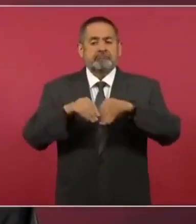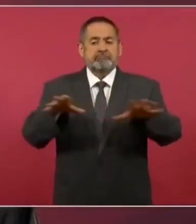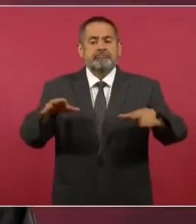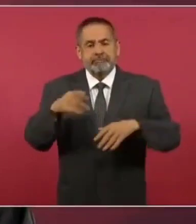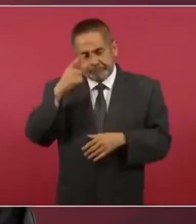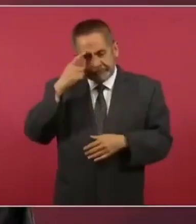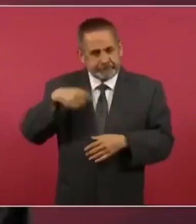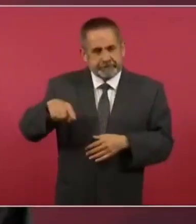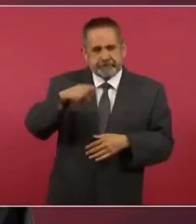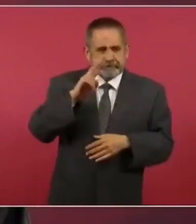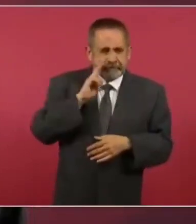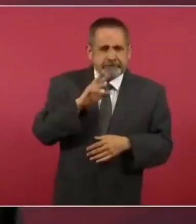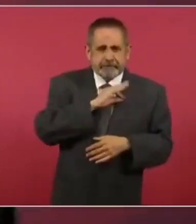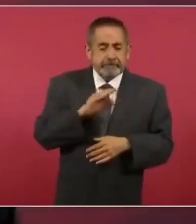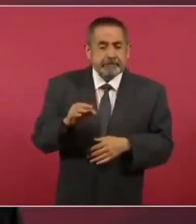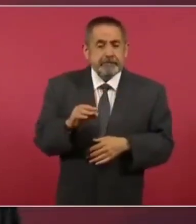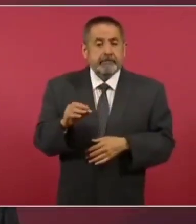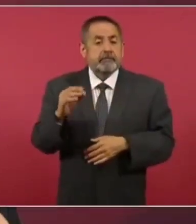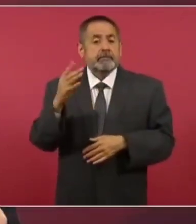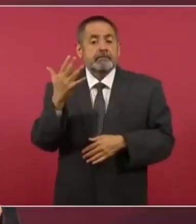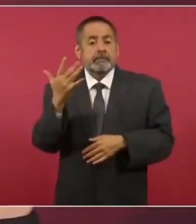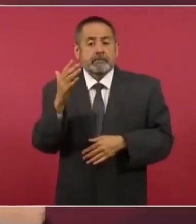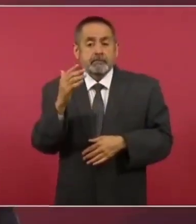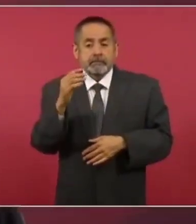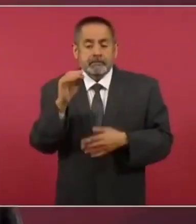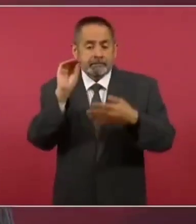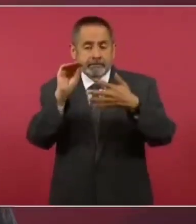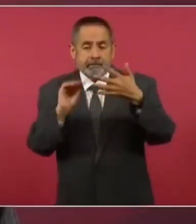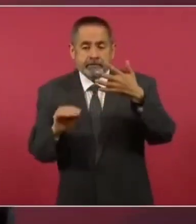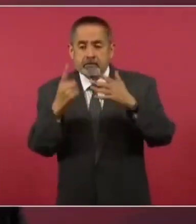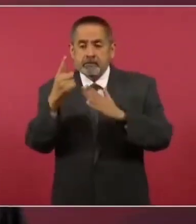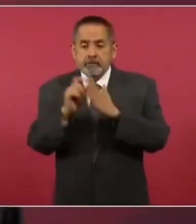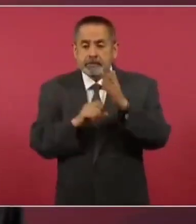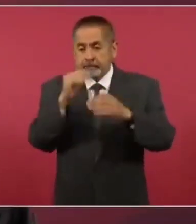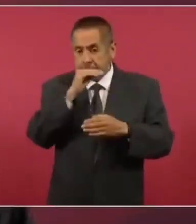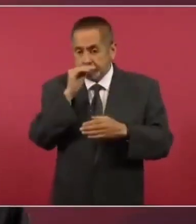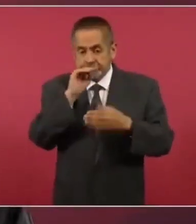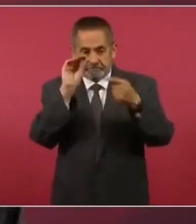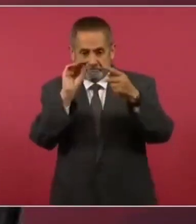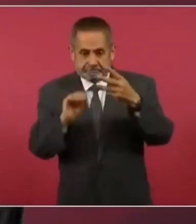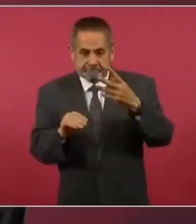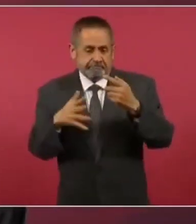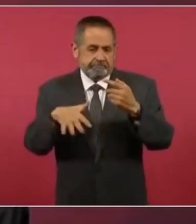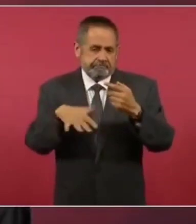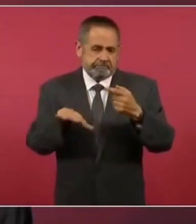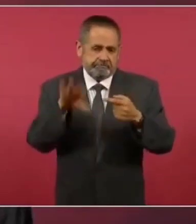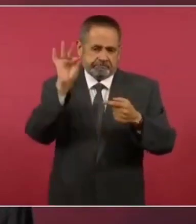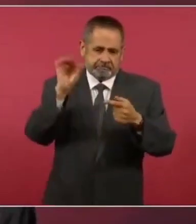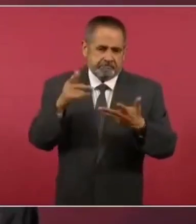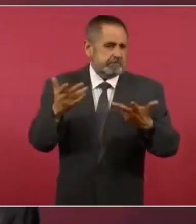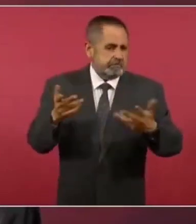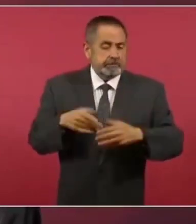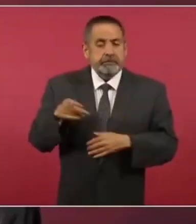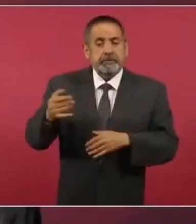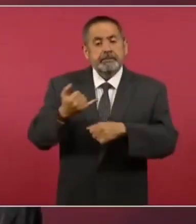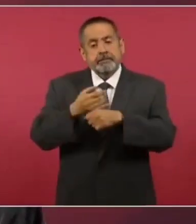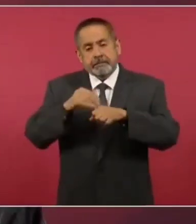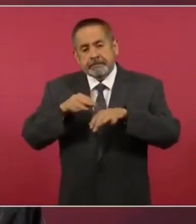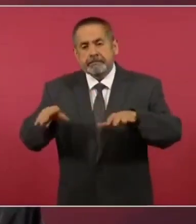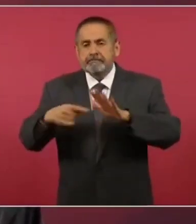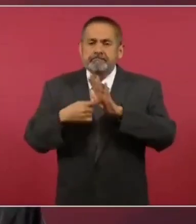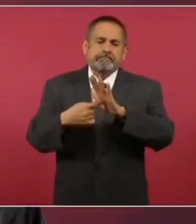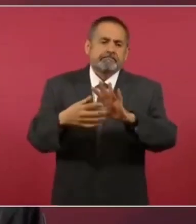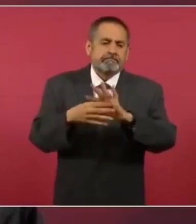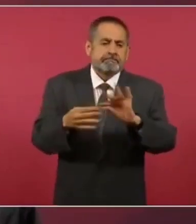que se puedan hacer 50 búsquedas gratuitas al mes. Él dice también en la información que está publicada